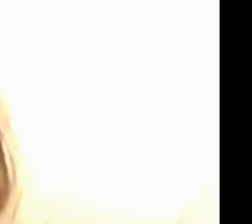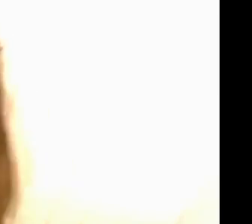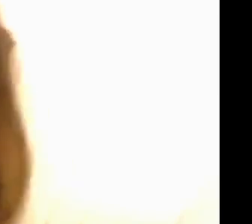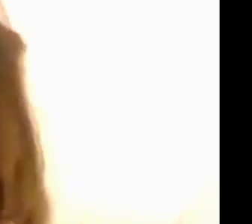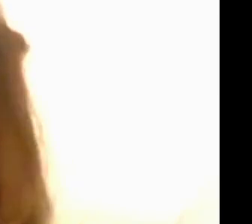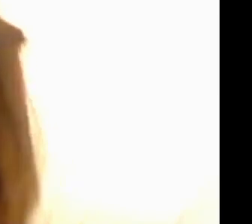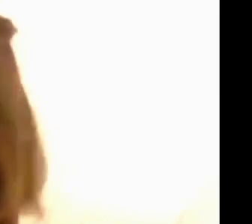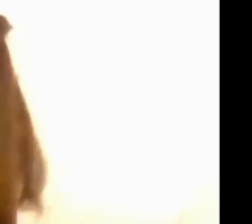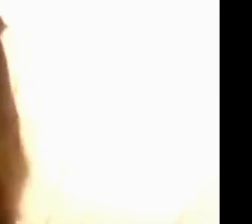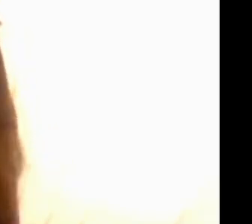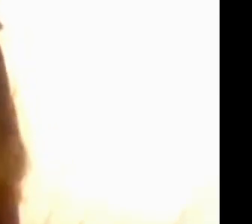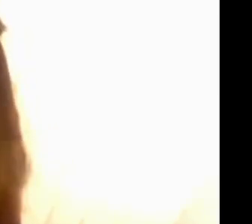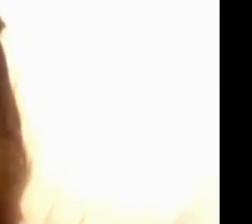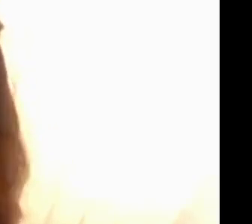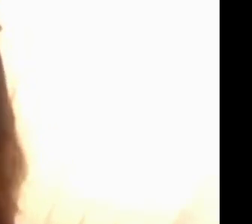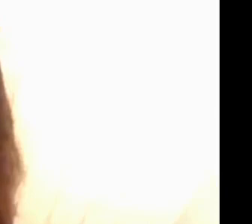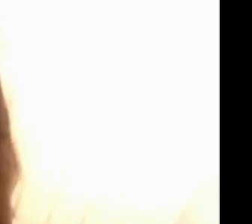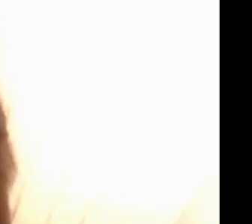existe también Bibliografía Textos ¿Qué?